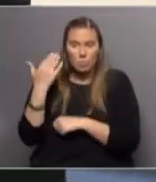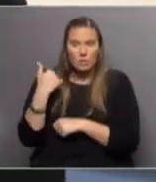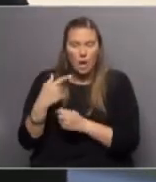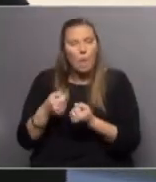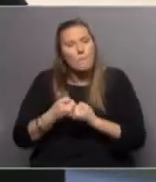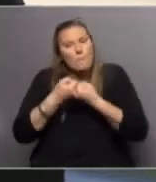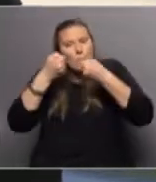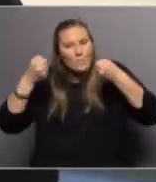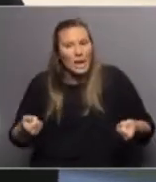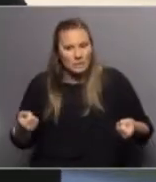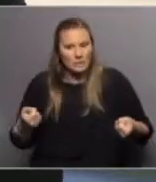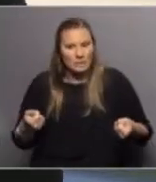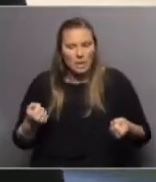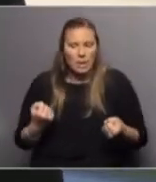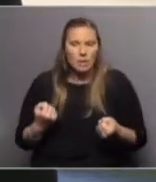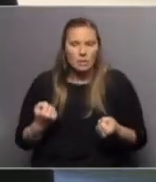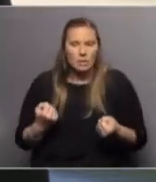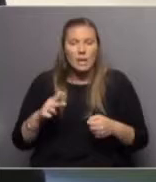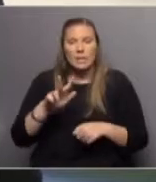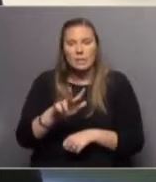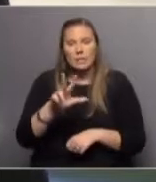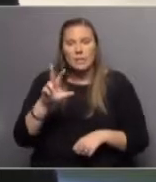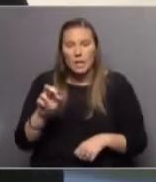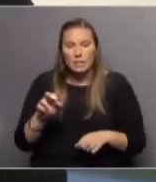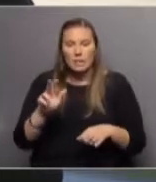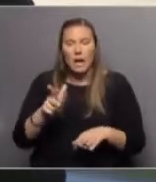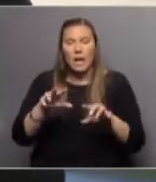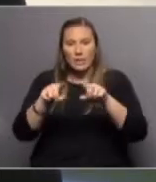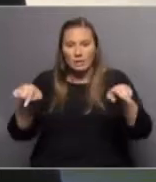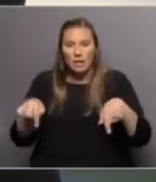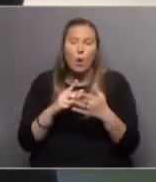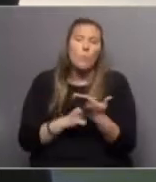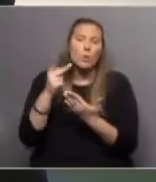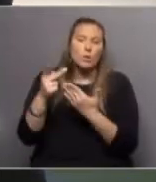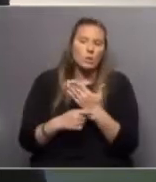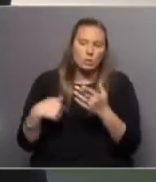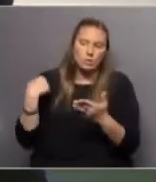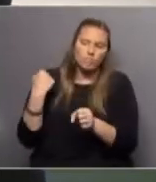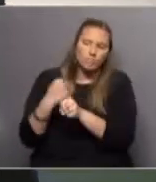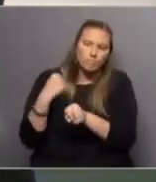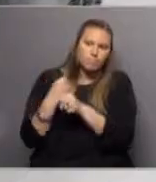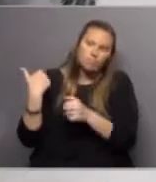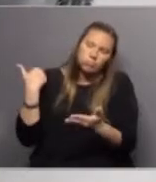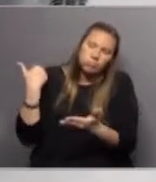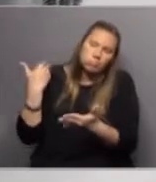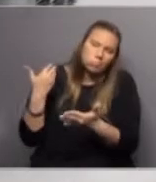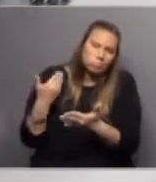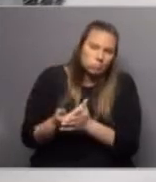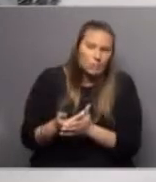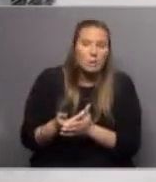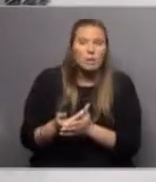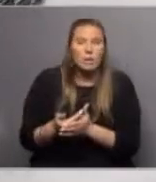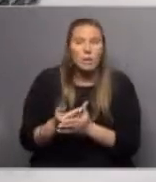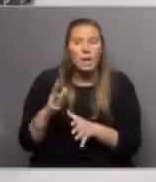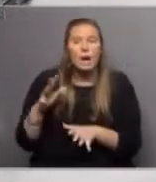ampliación de la zona franca, incorporamos 30 hectáreas más para un proyecto en el cual veníamos trabajando hacía mucho tiempo, que fue la